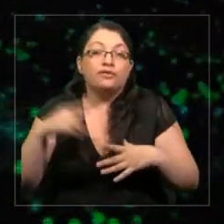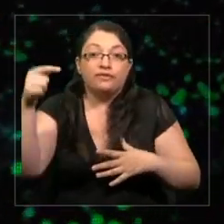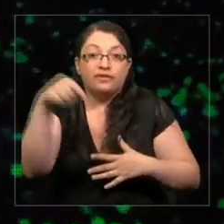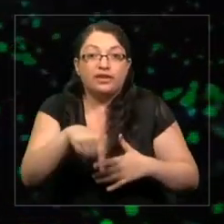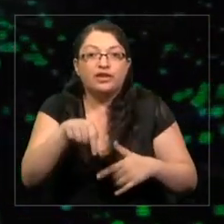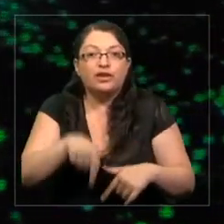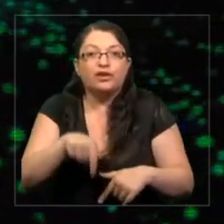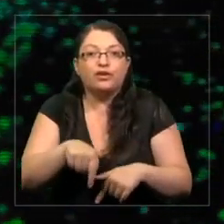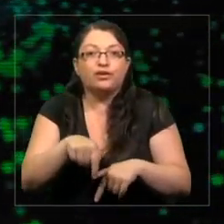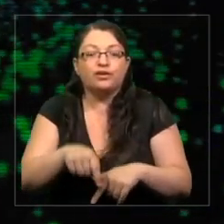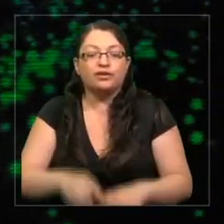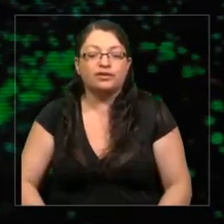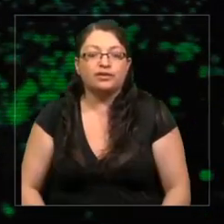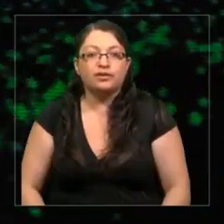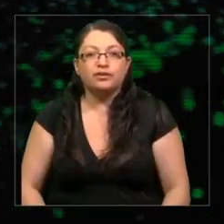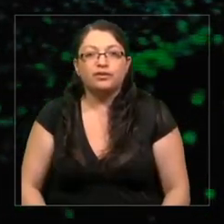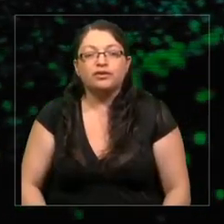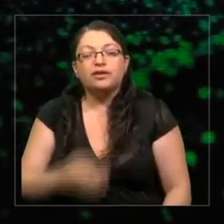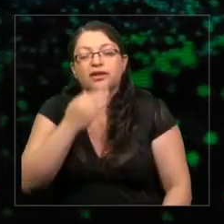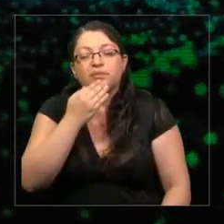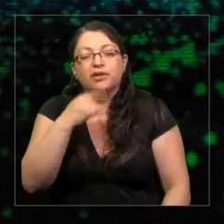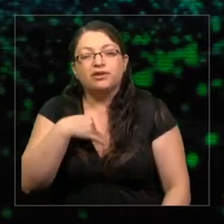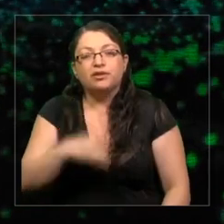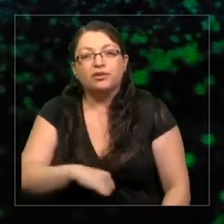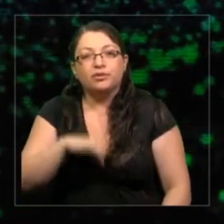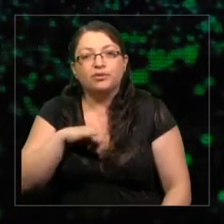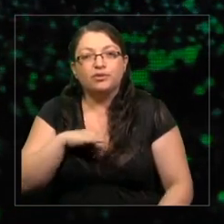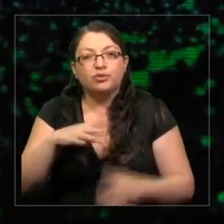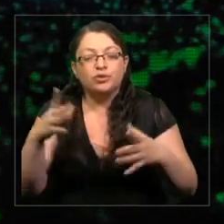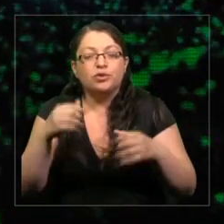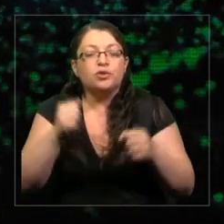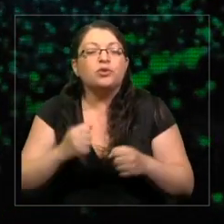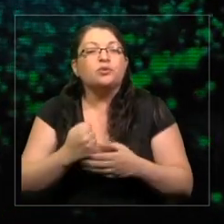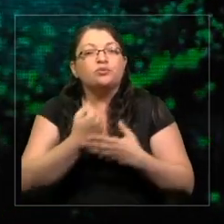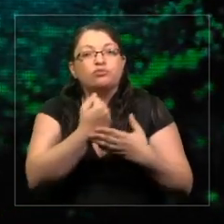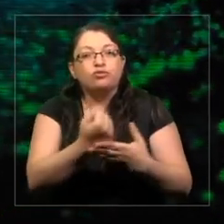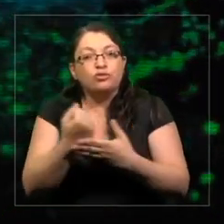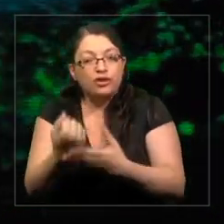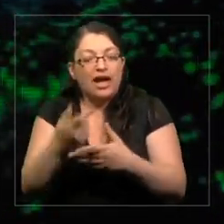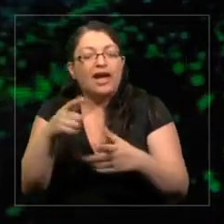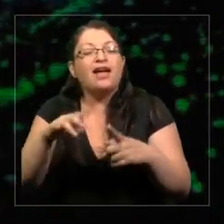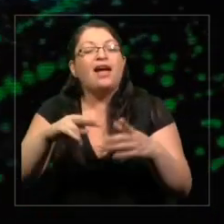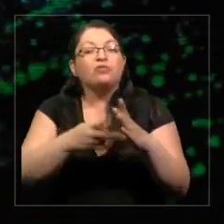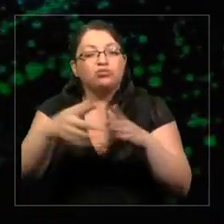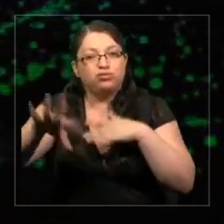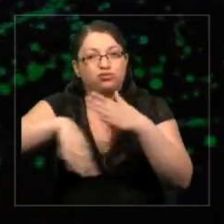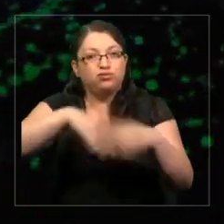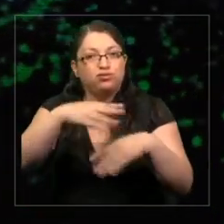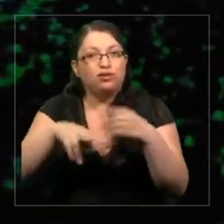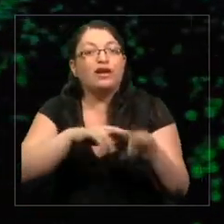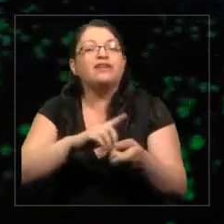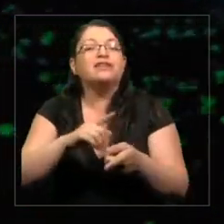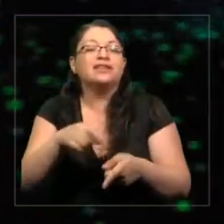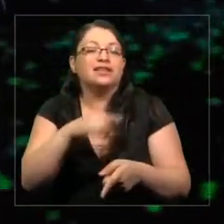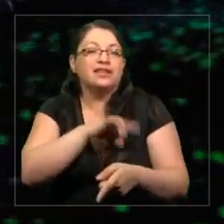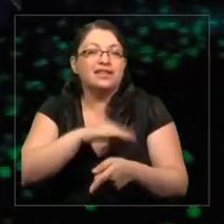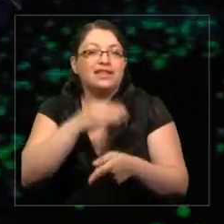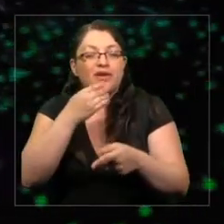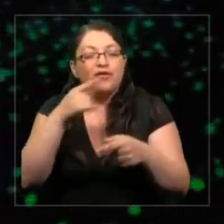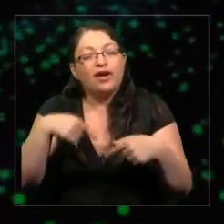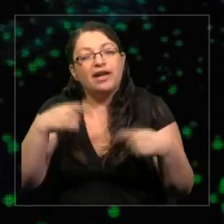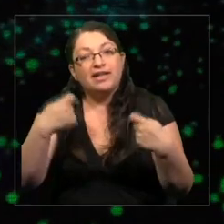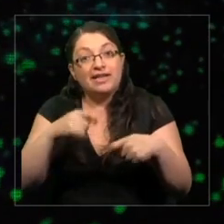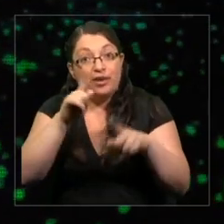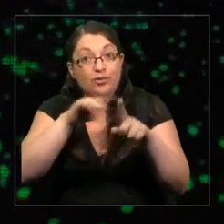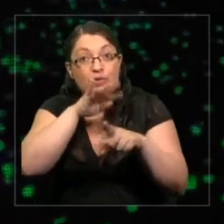Estoy muy orgulloso de poder contribuir a la revolución chilena y voy a tratar de convencerlos en los próximos minutos que